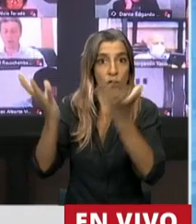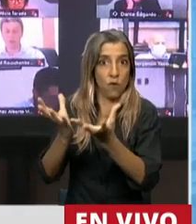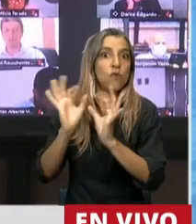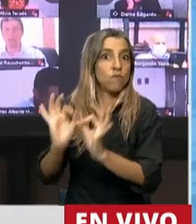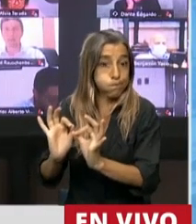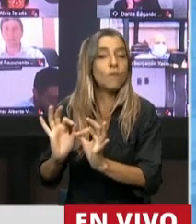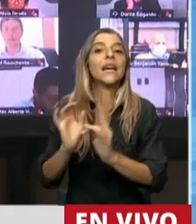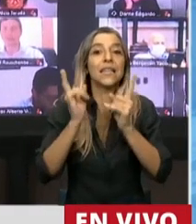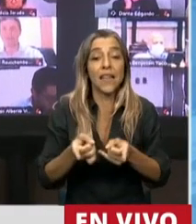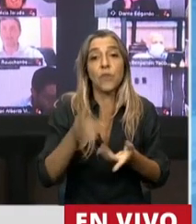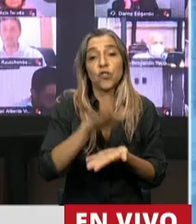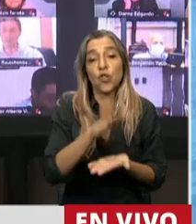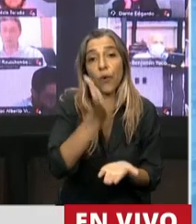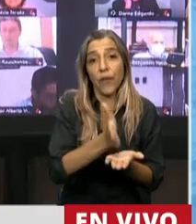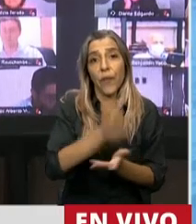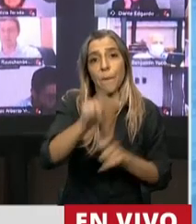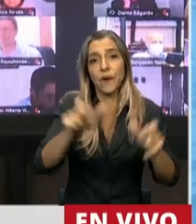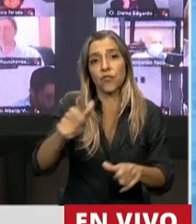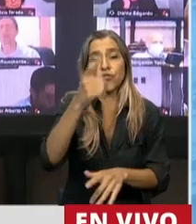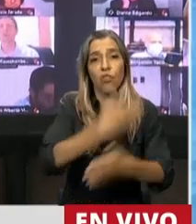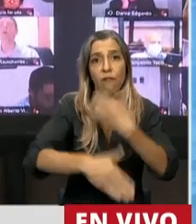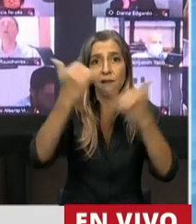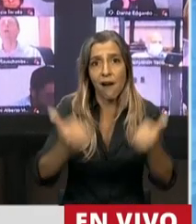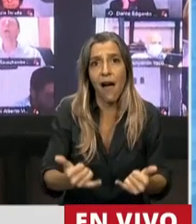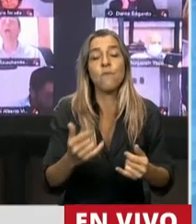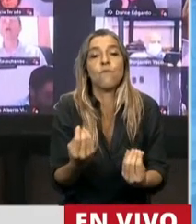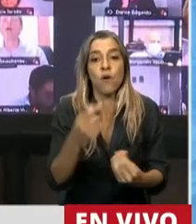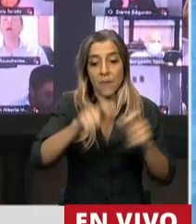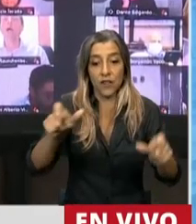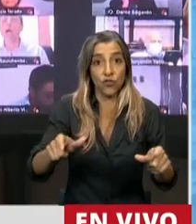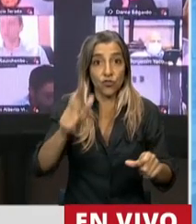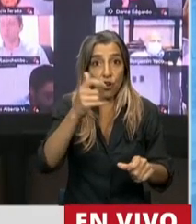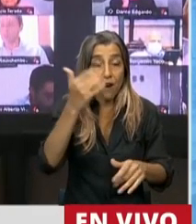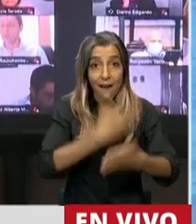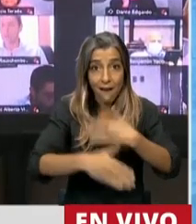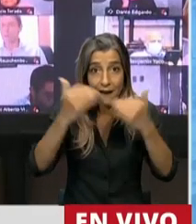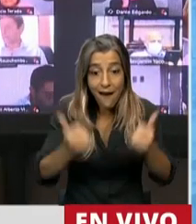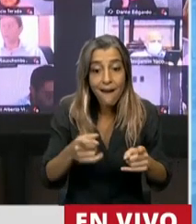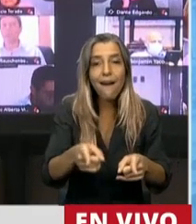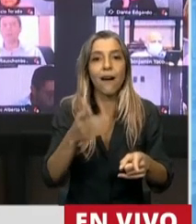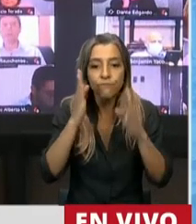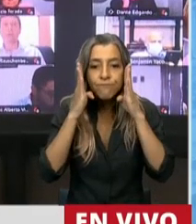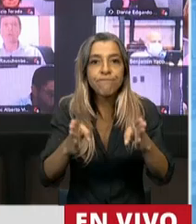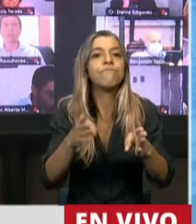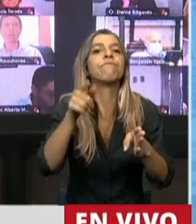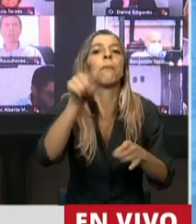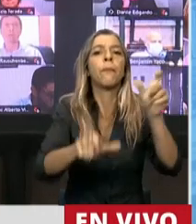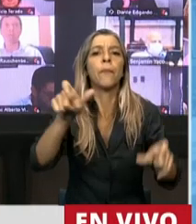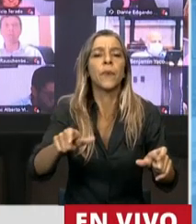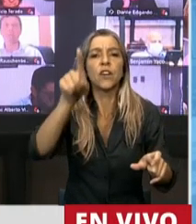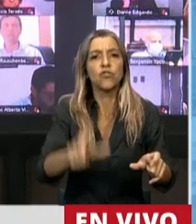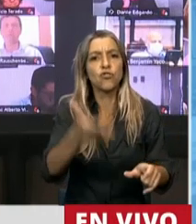discapacidad, centrando en la persona discapacitada como un sujeto de derecho,